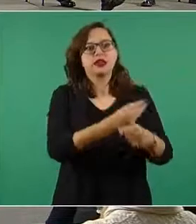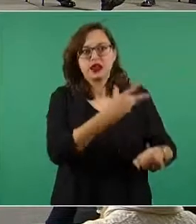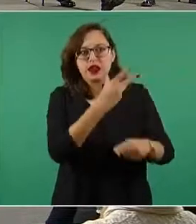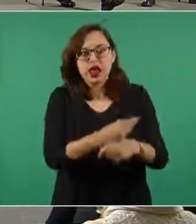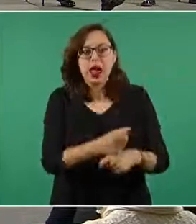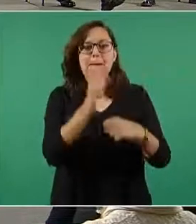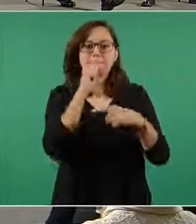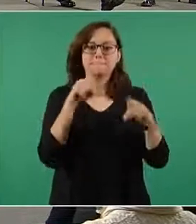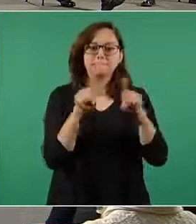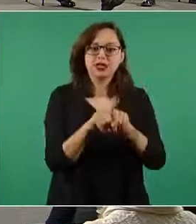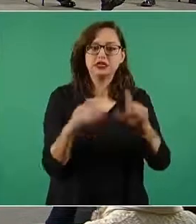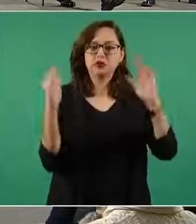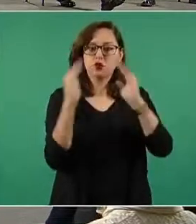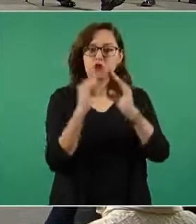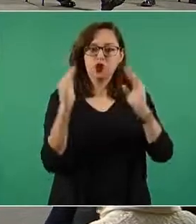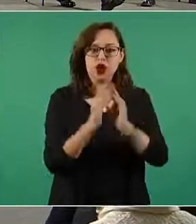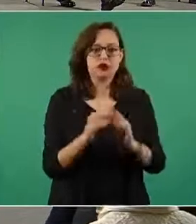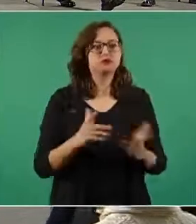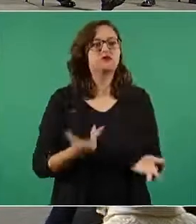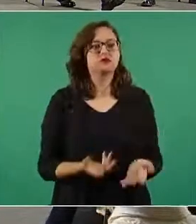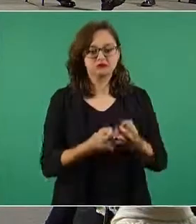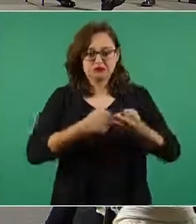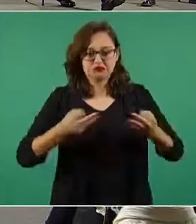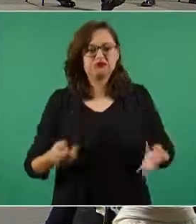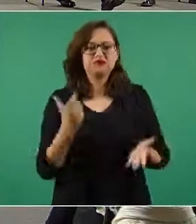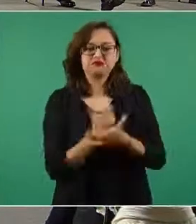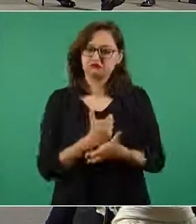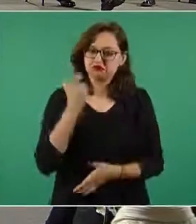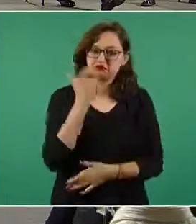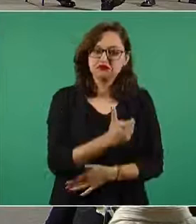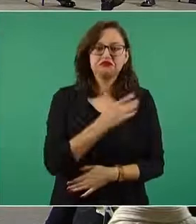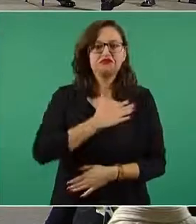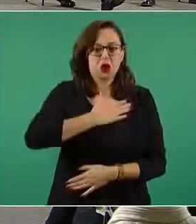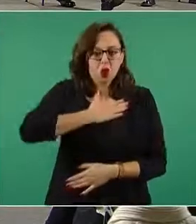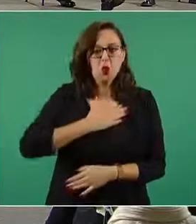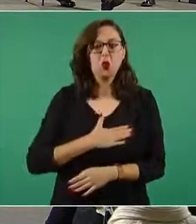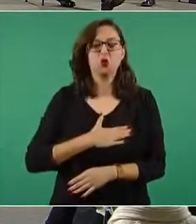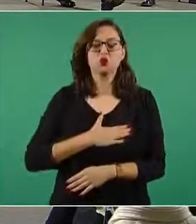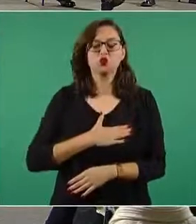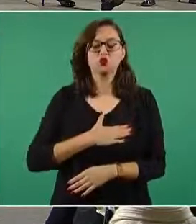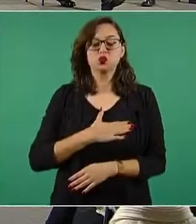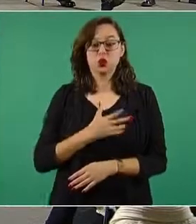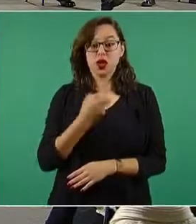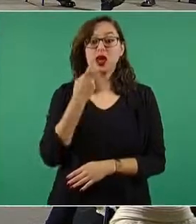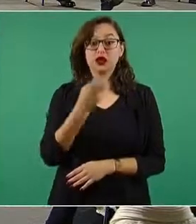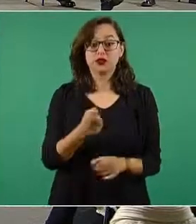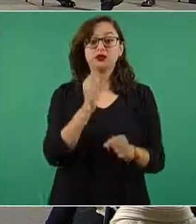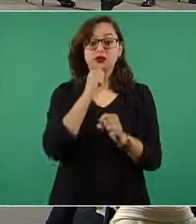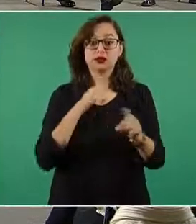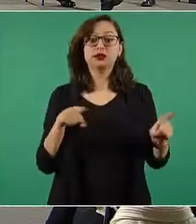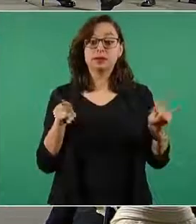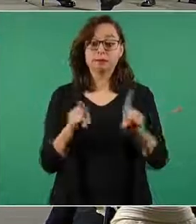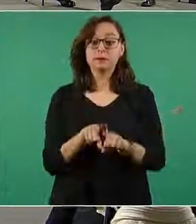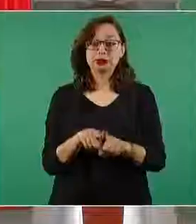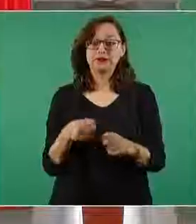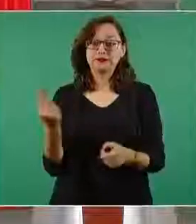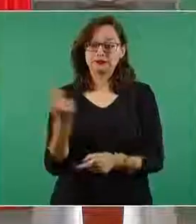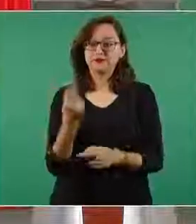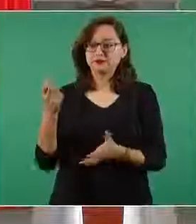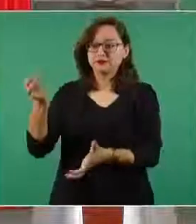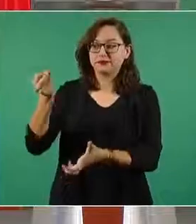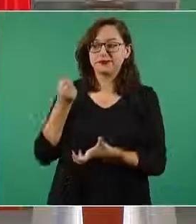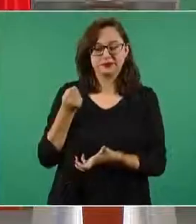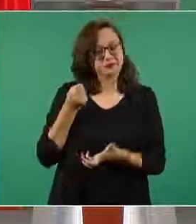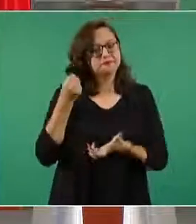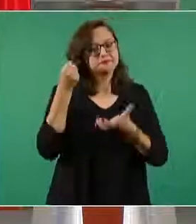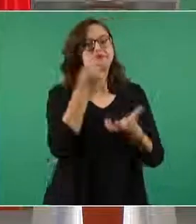con pagos justos que eso también requirió de presupuesto